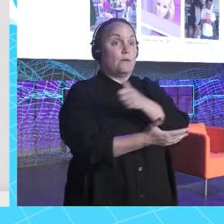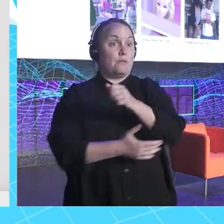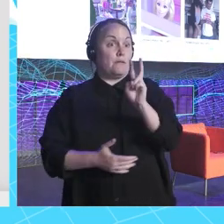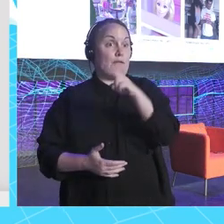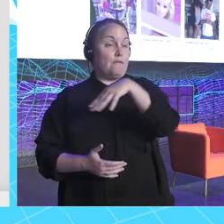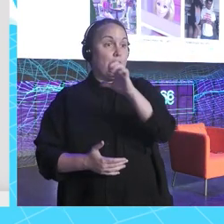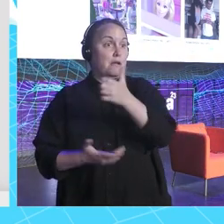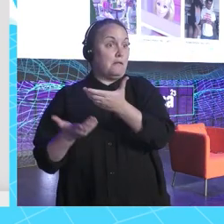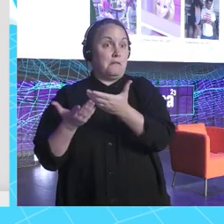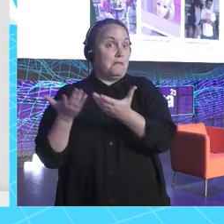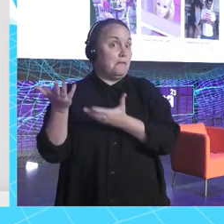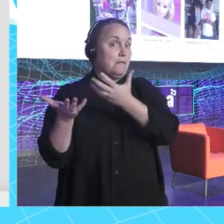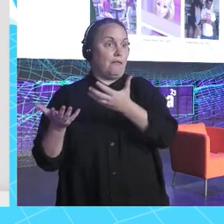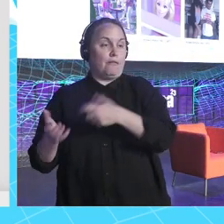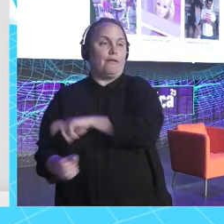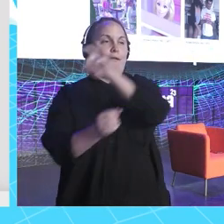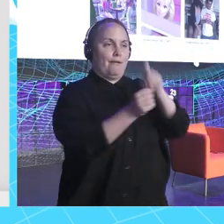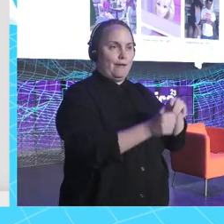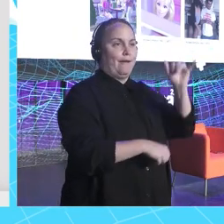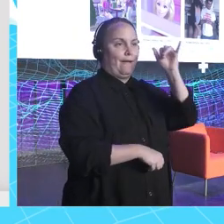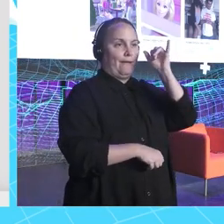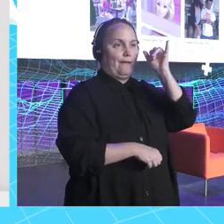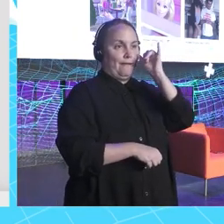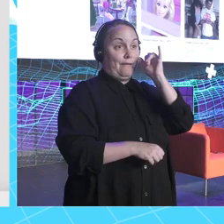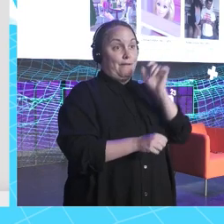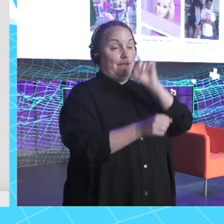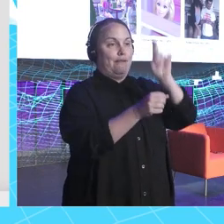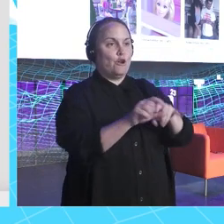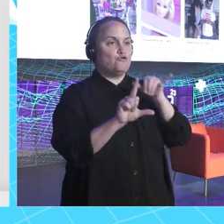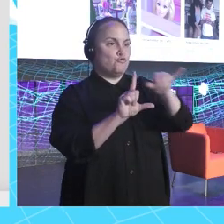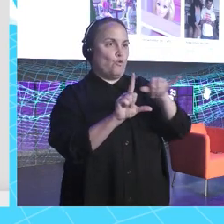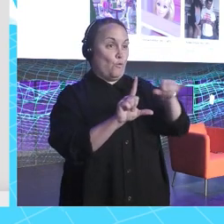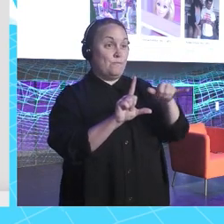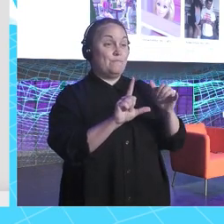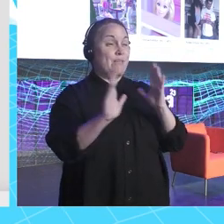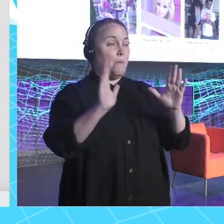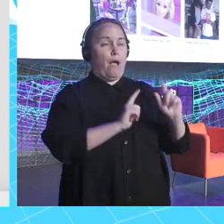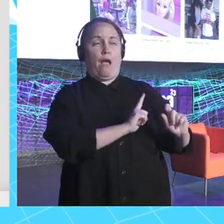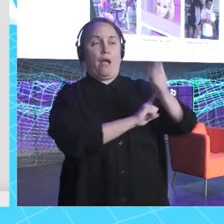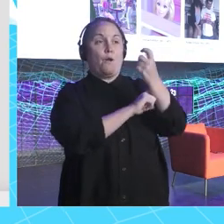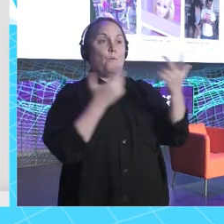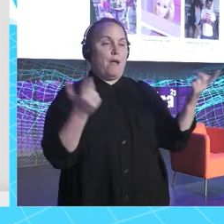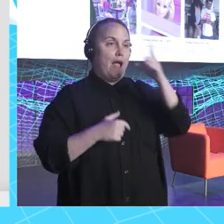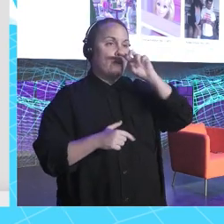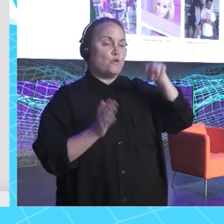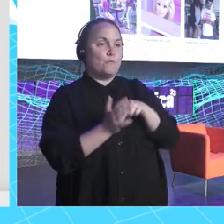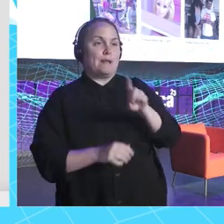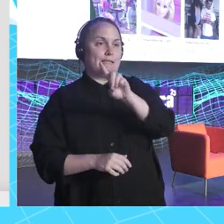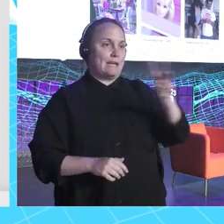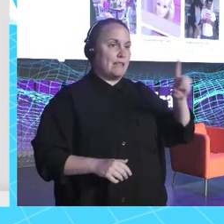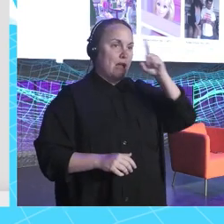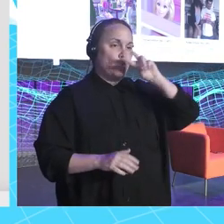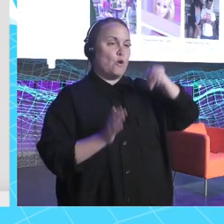aquí estamos. En YouTube, como ya sabéis, pues la época duradera 2013-2014. Es verdad que ya estaba Melo, Rash Smith,